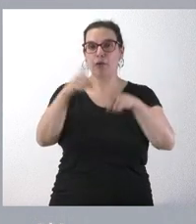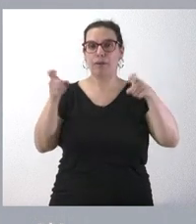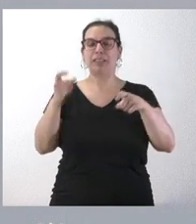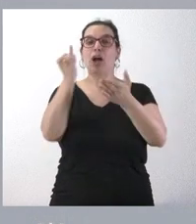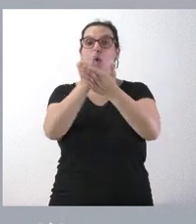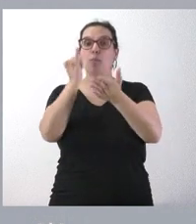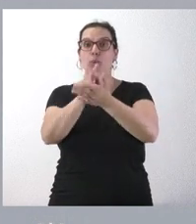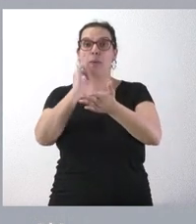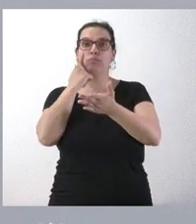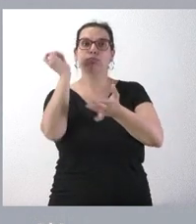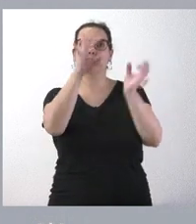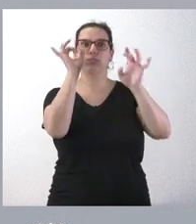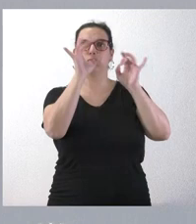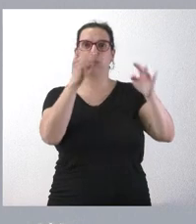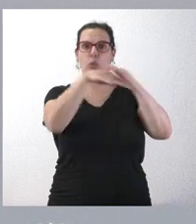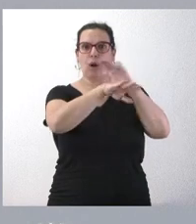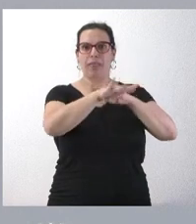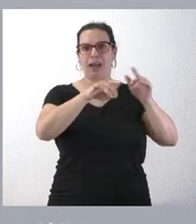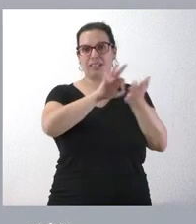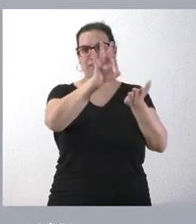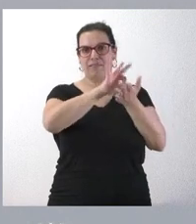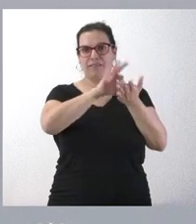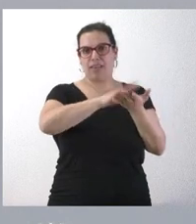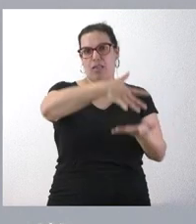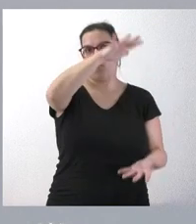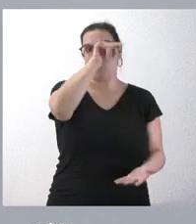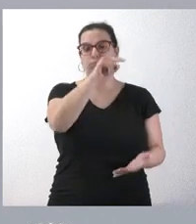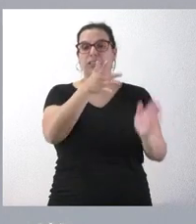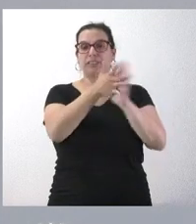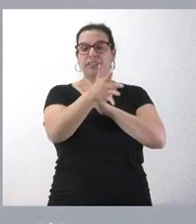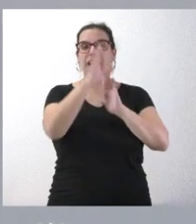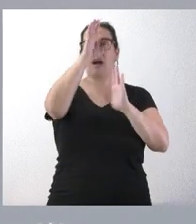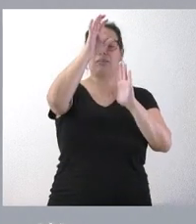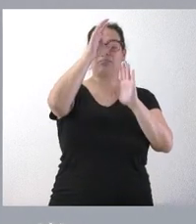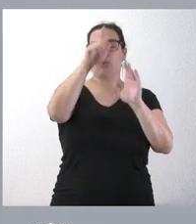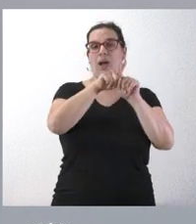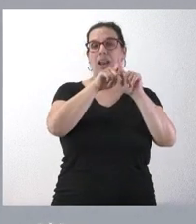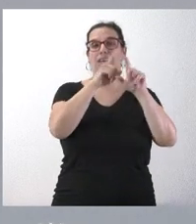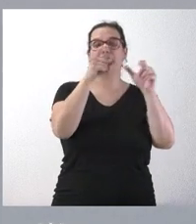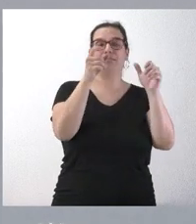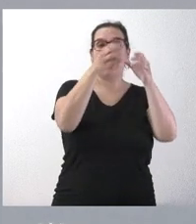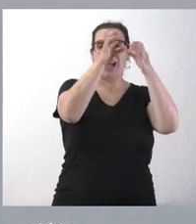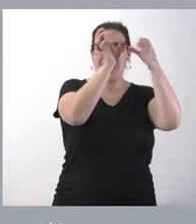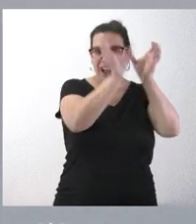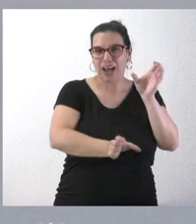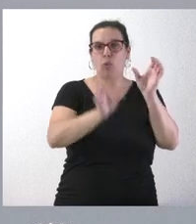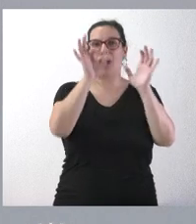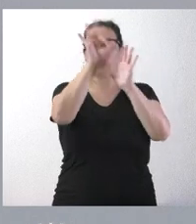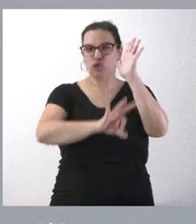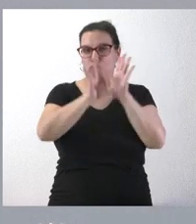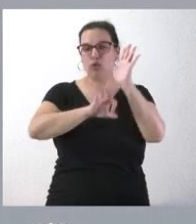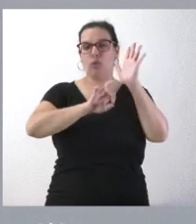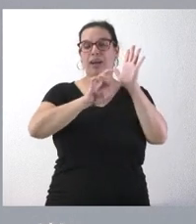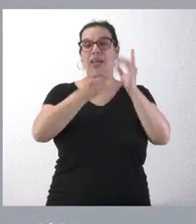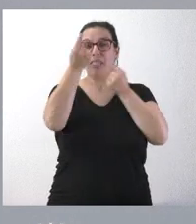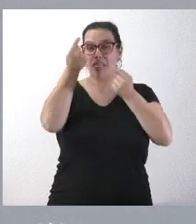pruebas no diagnósticas por parte del Itacil. Se trata del suministro del equipamiento, tanto el hardware como el software, de proceso de datos y almacenamiento de